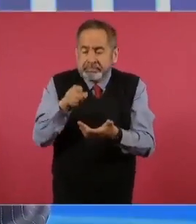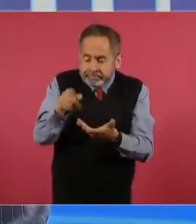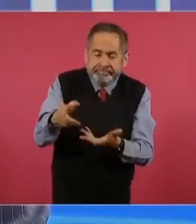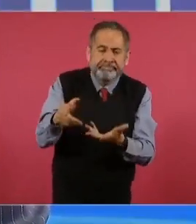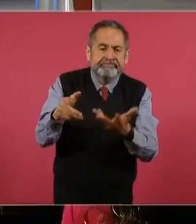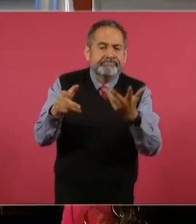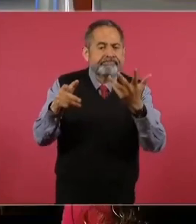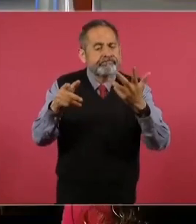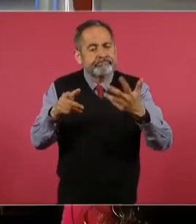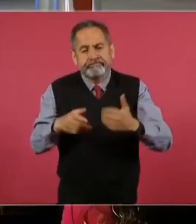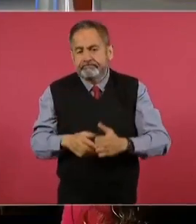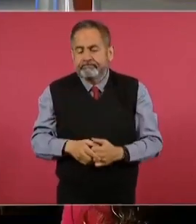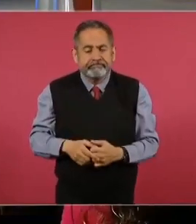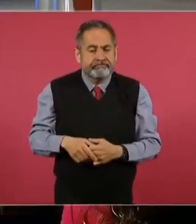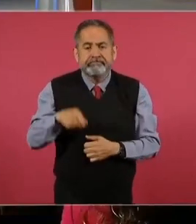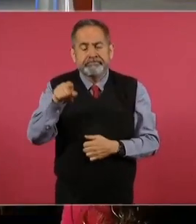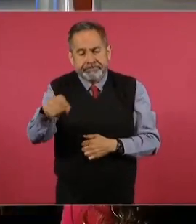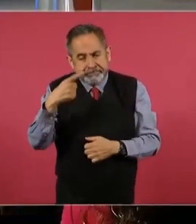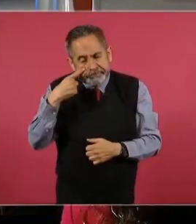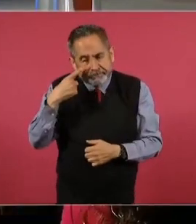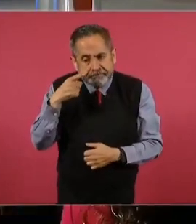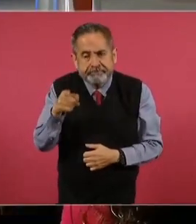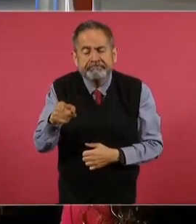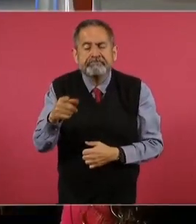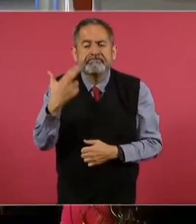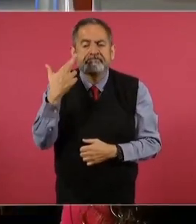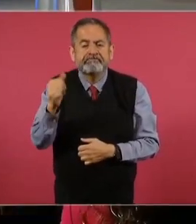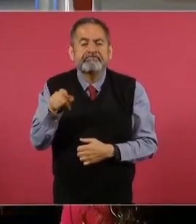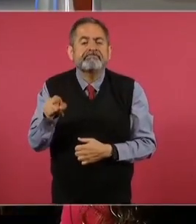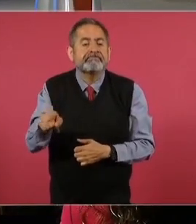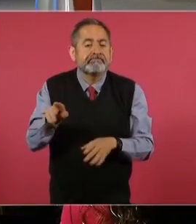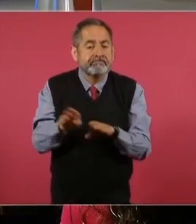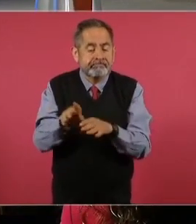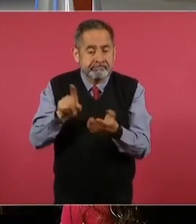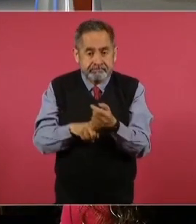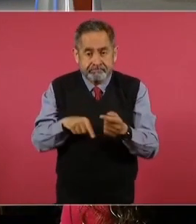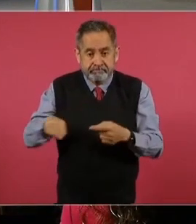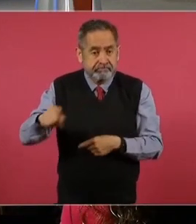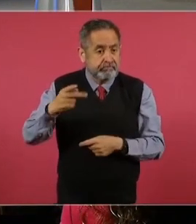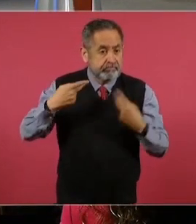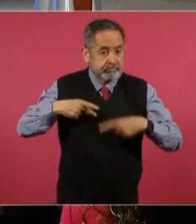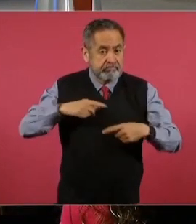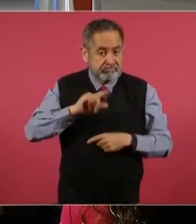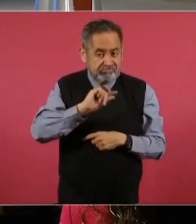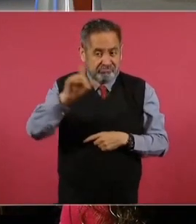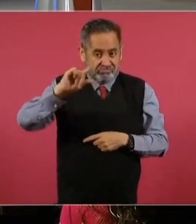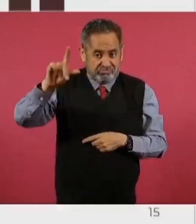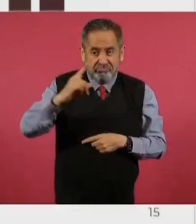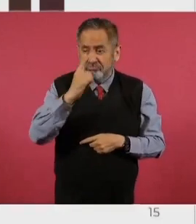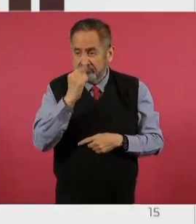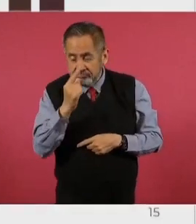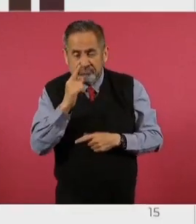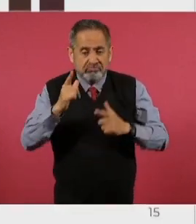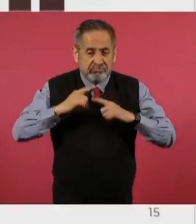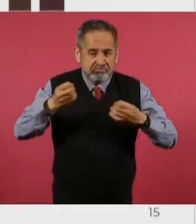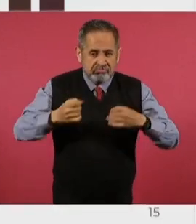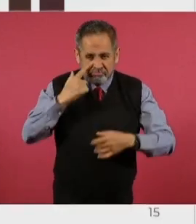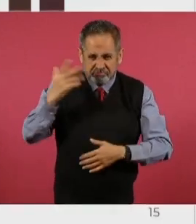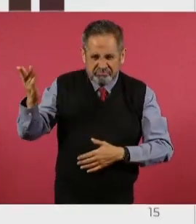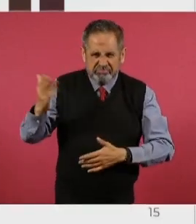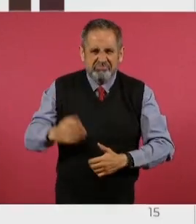ver, existe una relación de el trabajo que hacen las autoridades policiacas y de seguridad